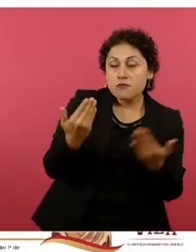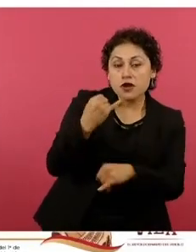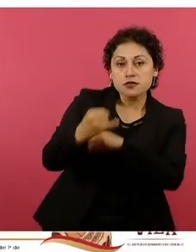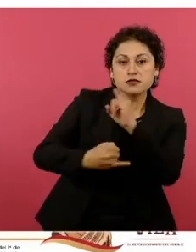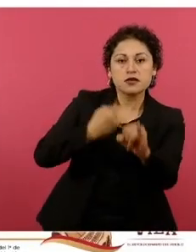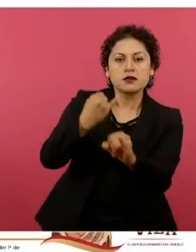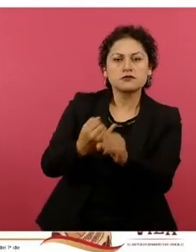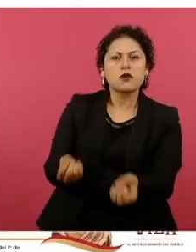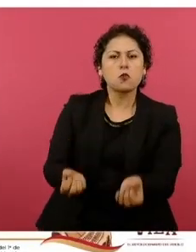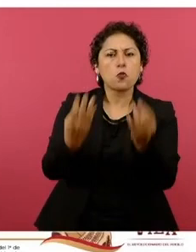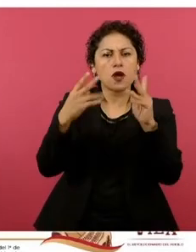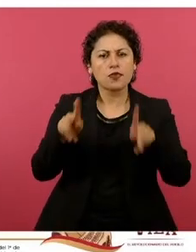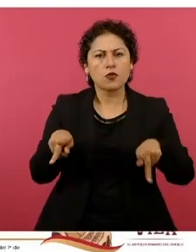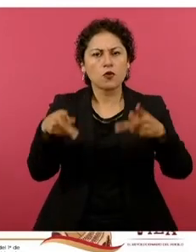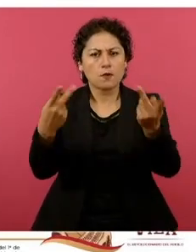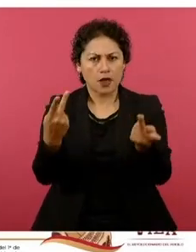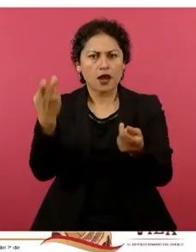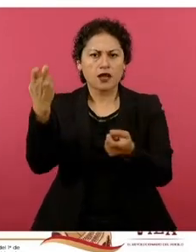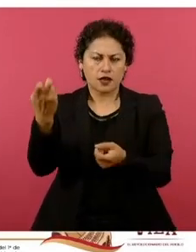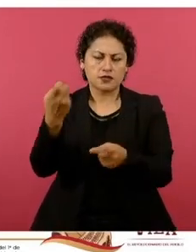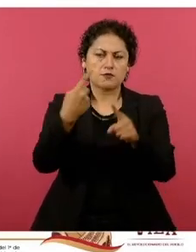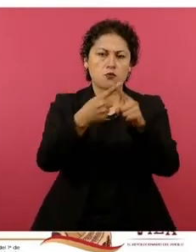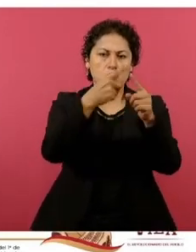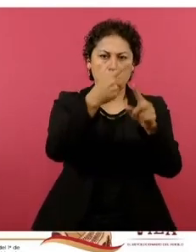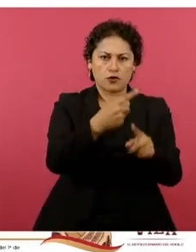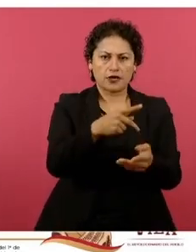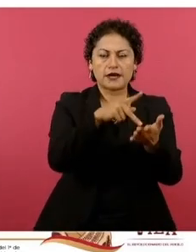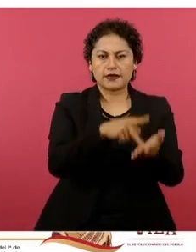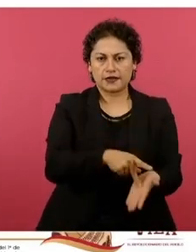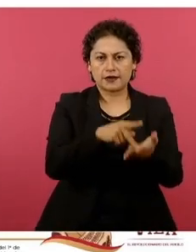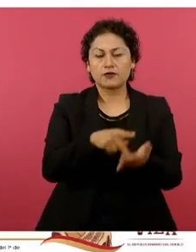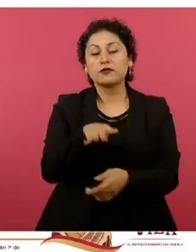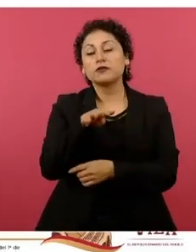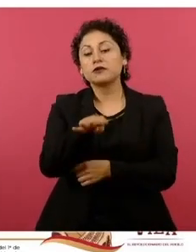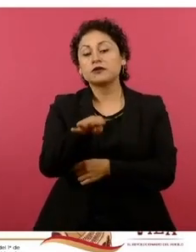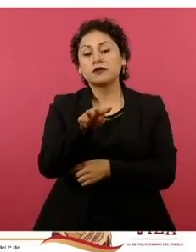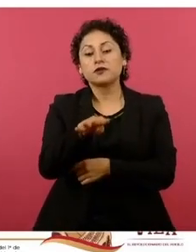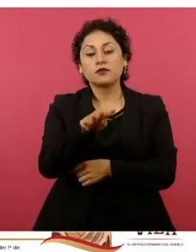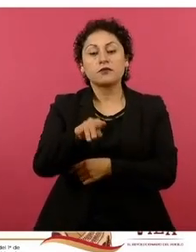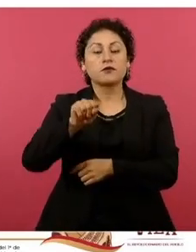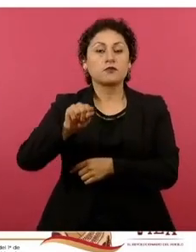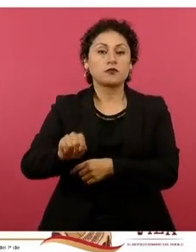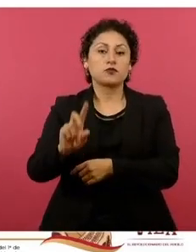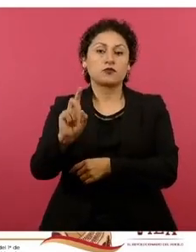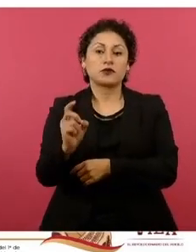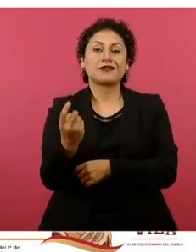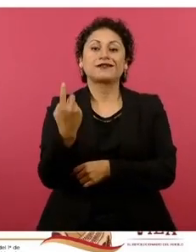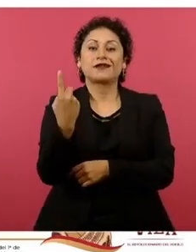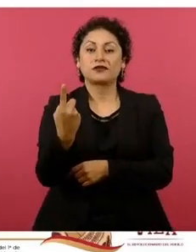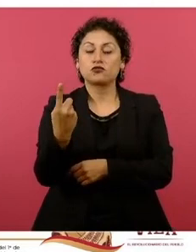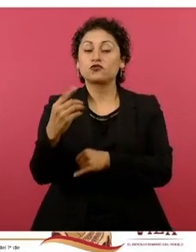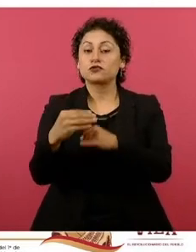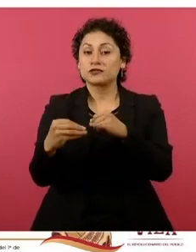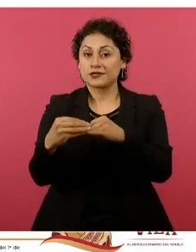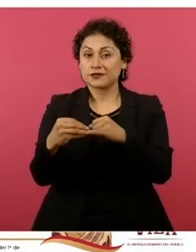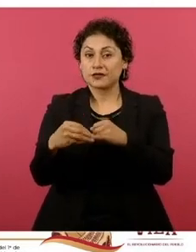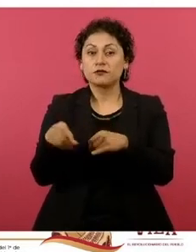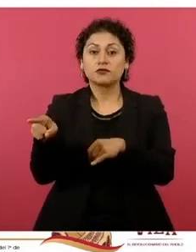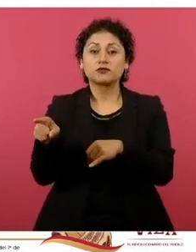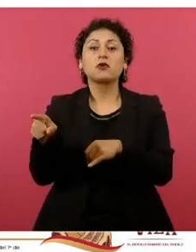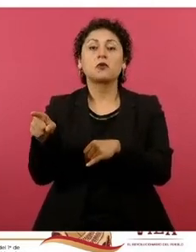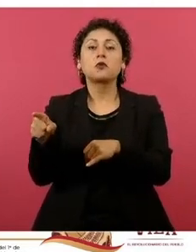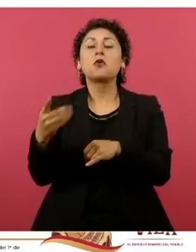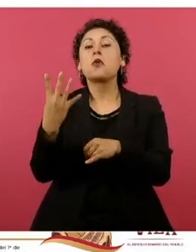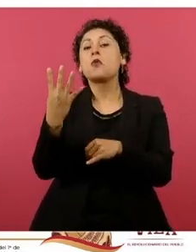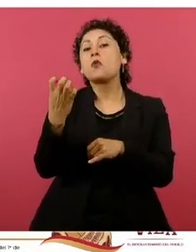comparar, convertido a kilos y a pesos. 19 pesos con 31 centavos. Prácticamente cuatro pesos